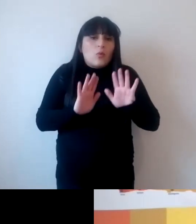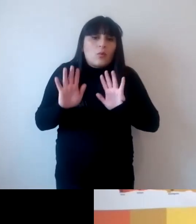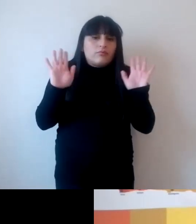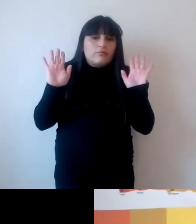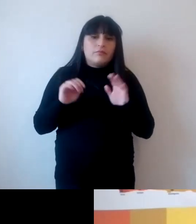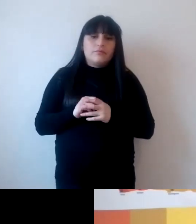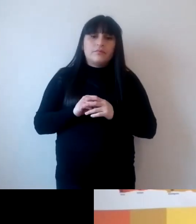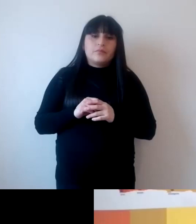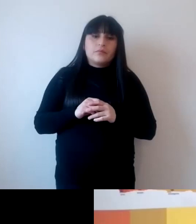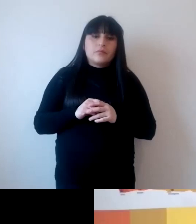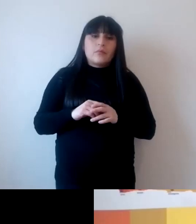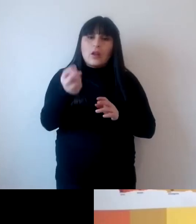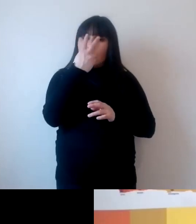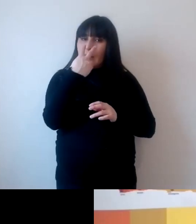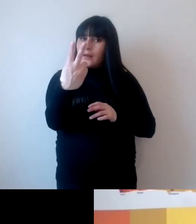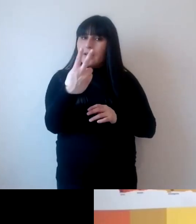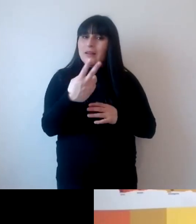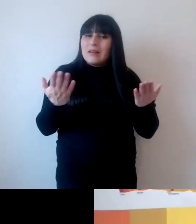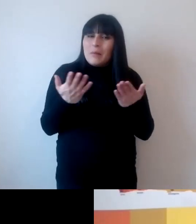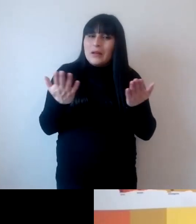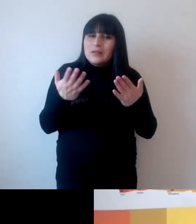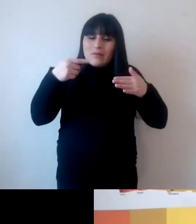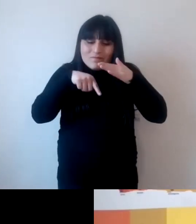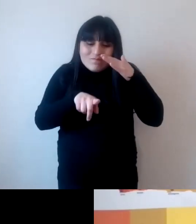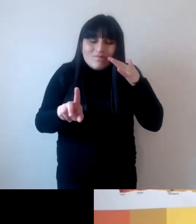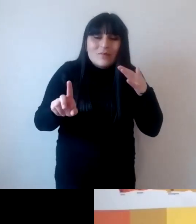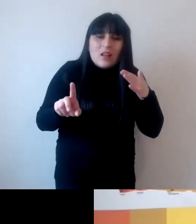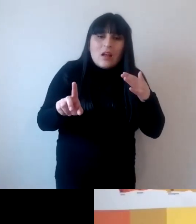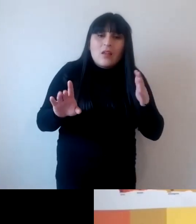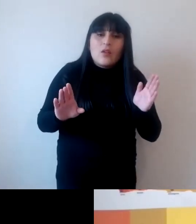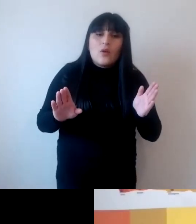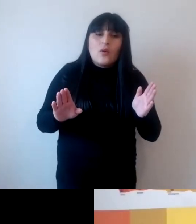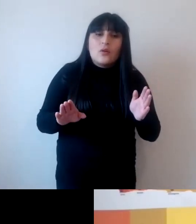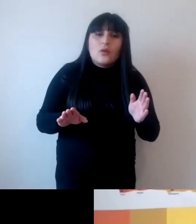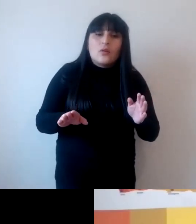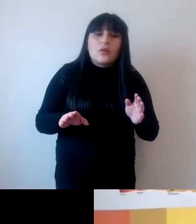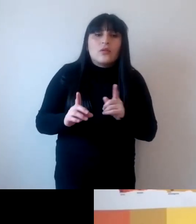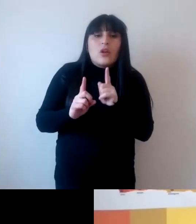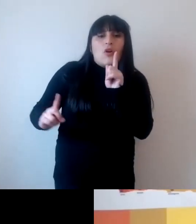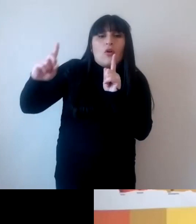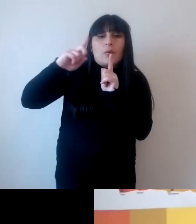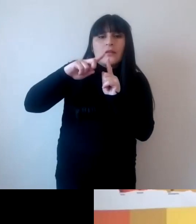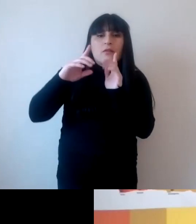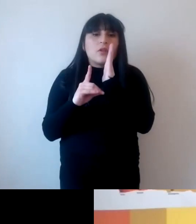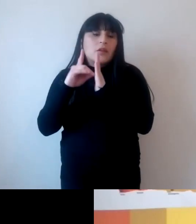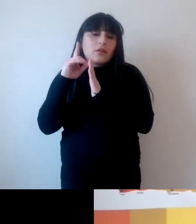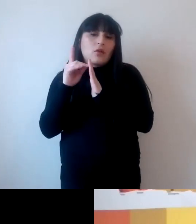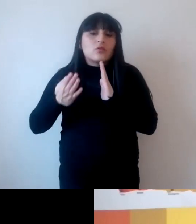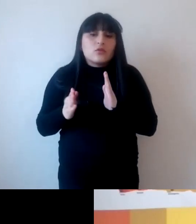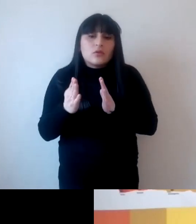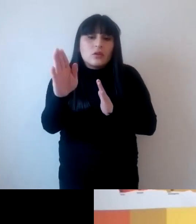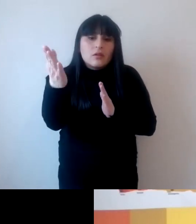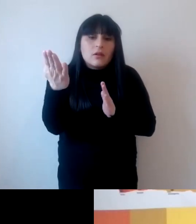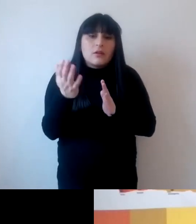lo que tenemos que ver es qué hay detrás del concepto por ejemplo qué hay detrás qué paradigma hay detrás de los objetivos de desarrollo sostenible y aquí yo tengo